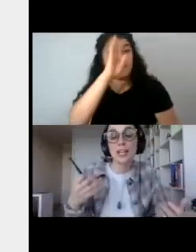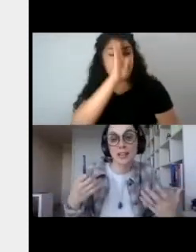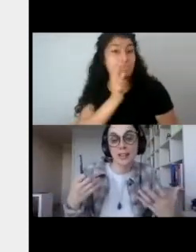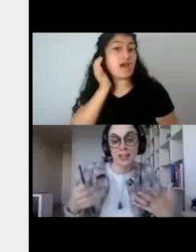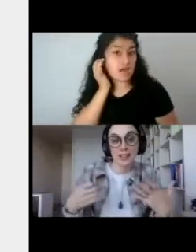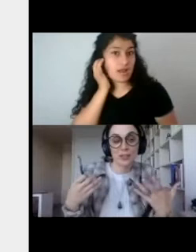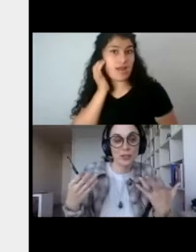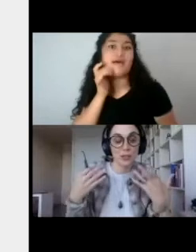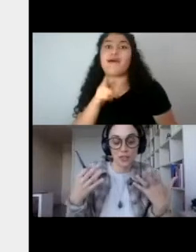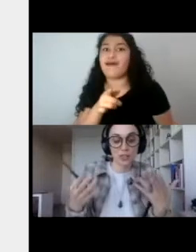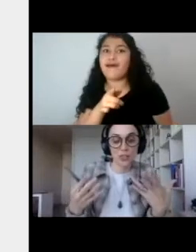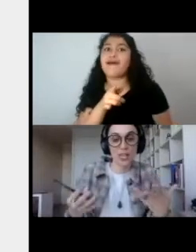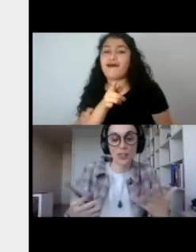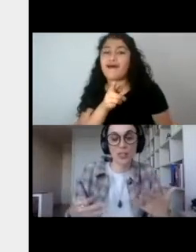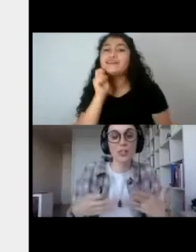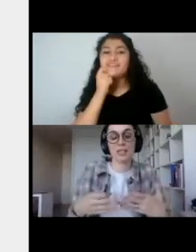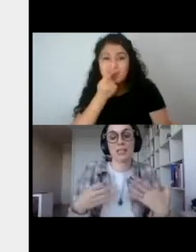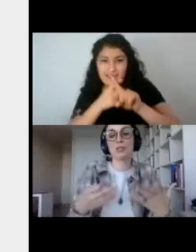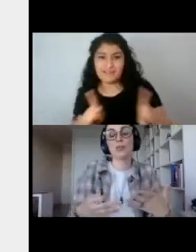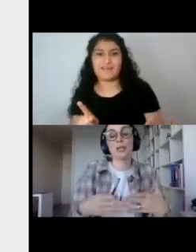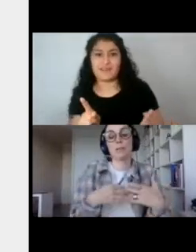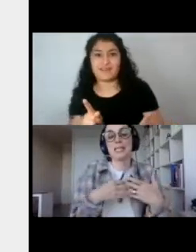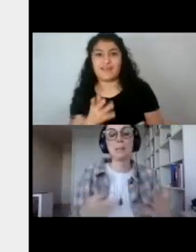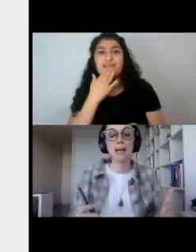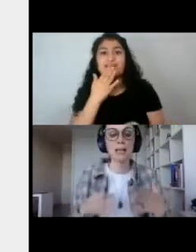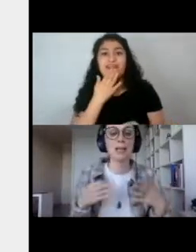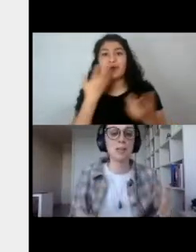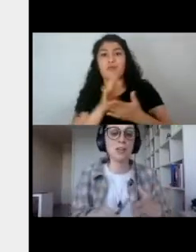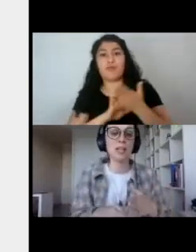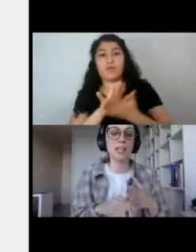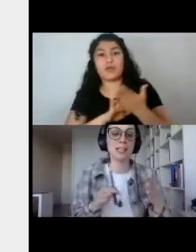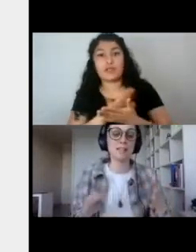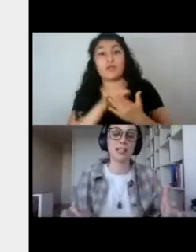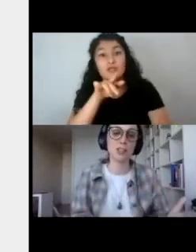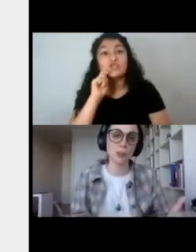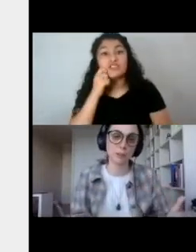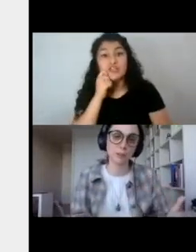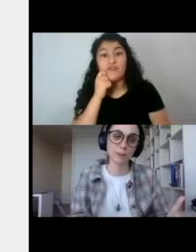considerando, digo, que el título es el principal elemento de identificación.